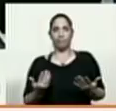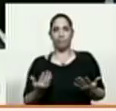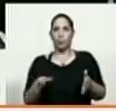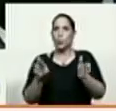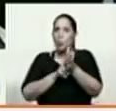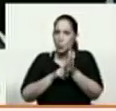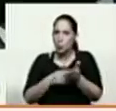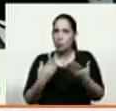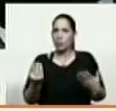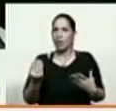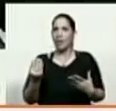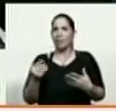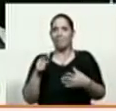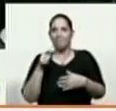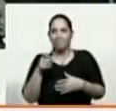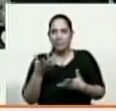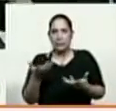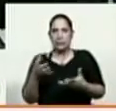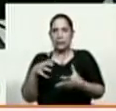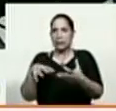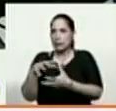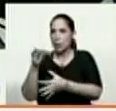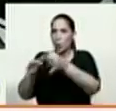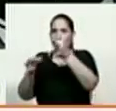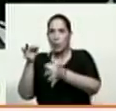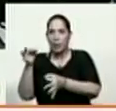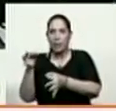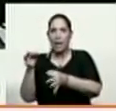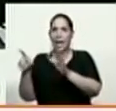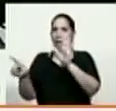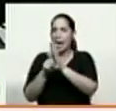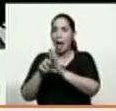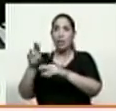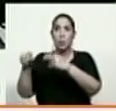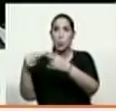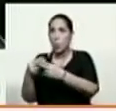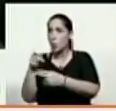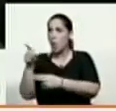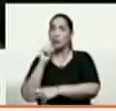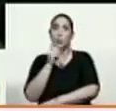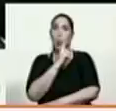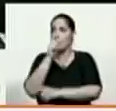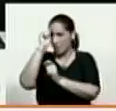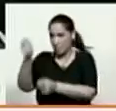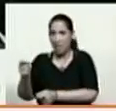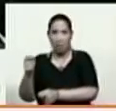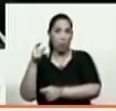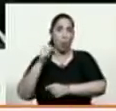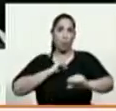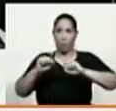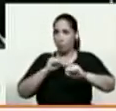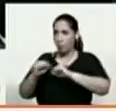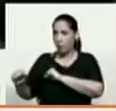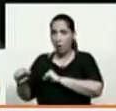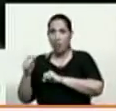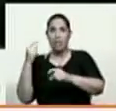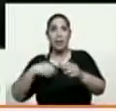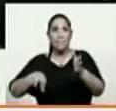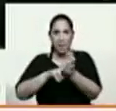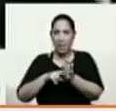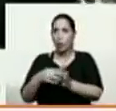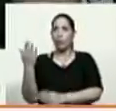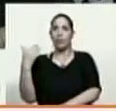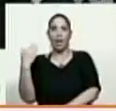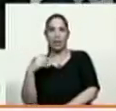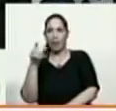consecuencia jurídica legal ninguno de estos nombramientos ni de las acciones repito anteriores de aquel tristemente